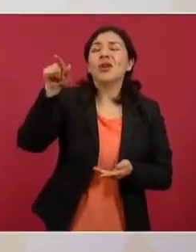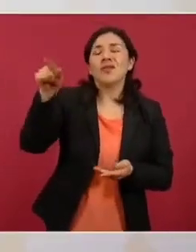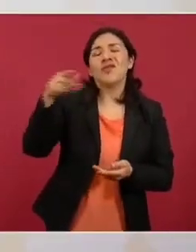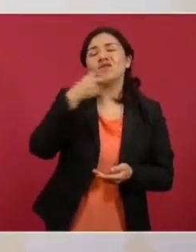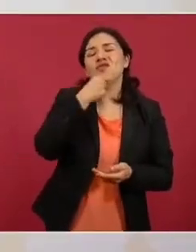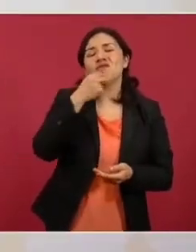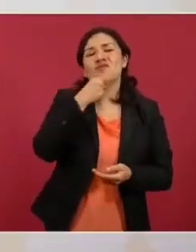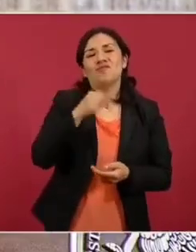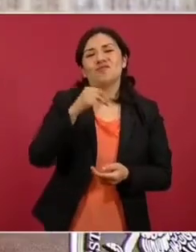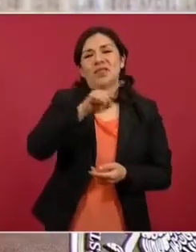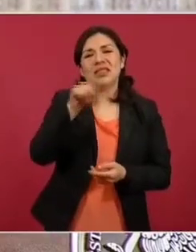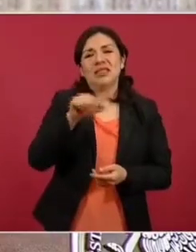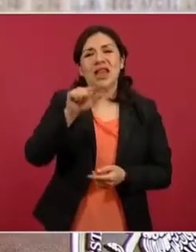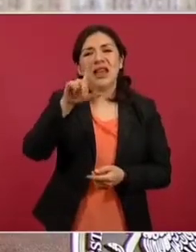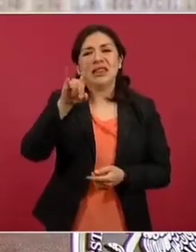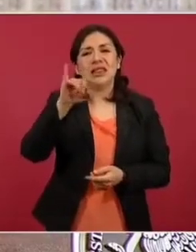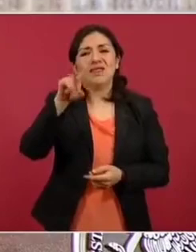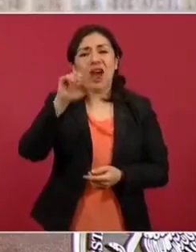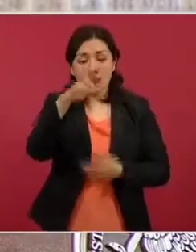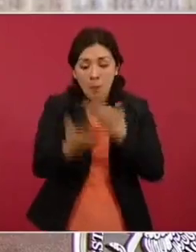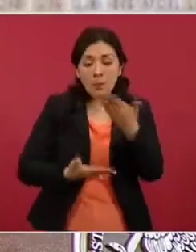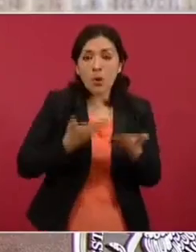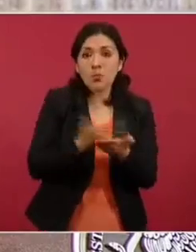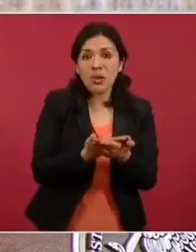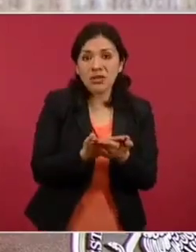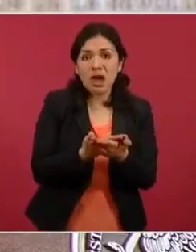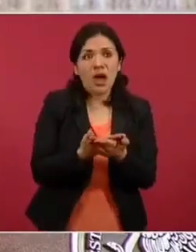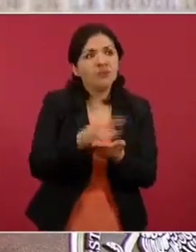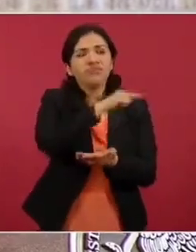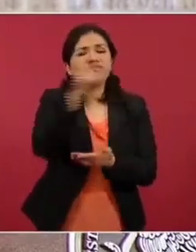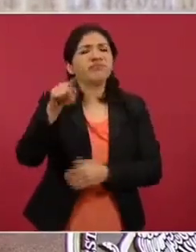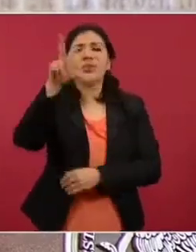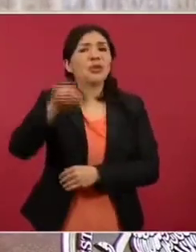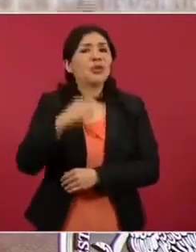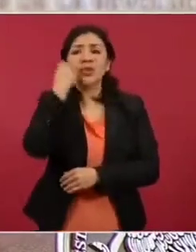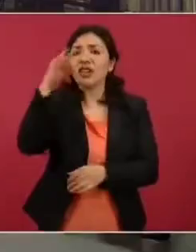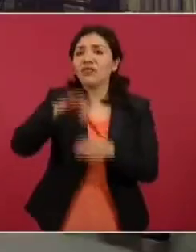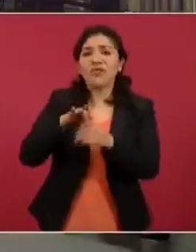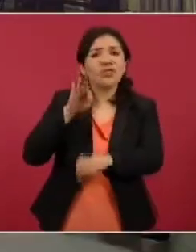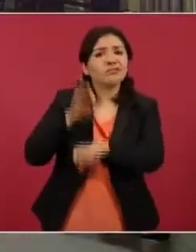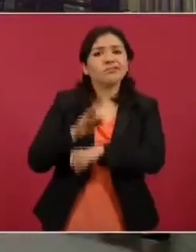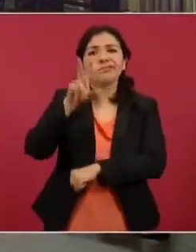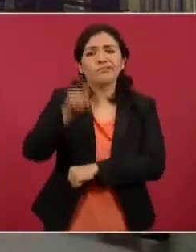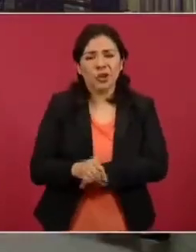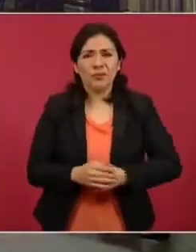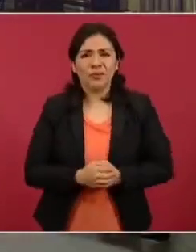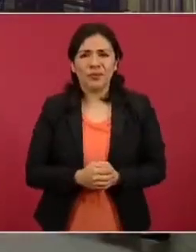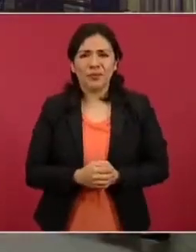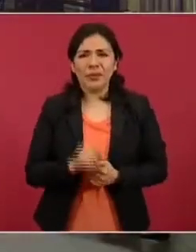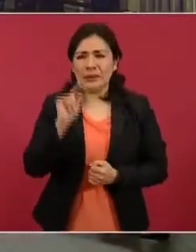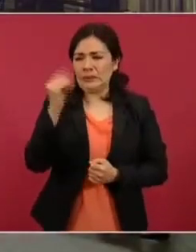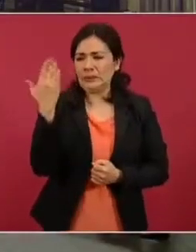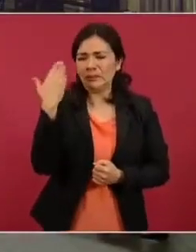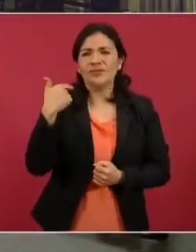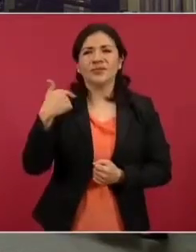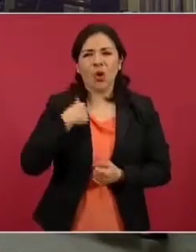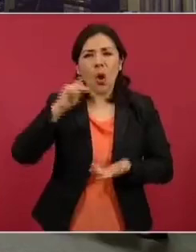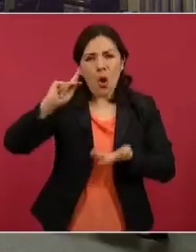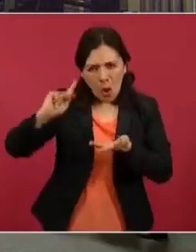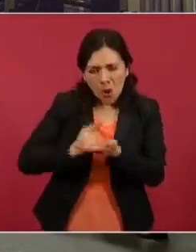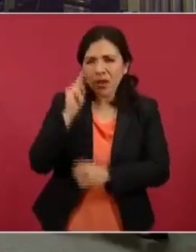el ministro Saldívar. Ahora que nosotros retomamos el asunto,